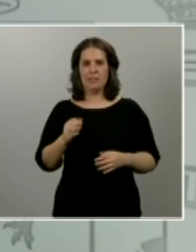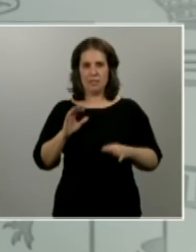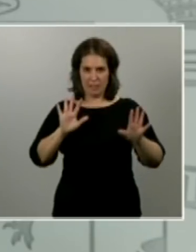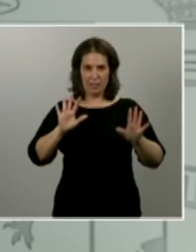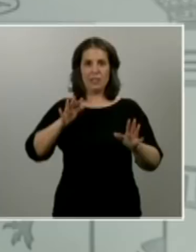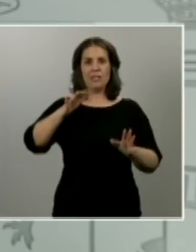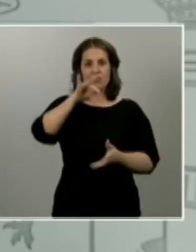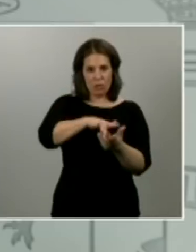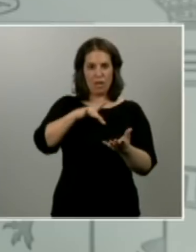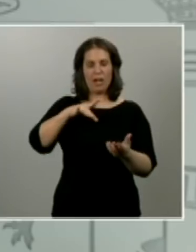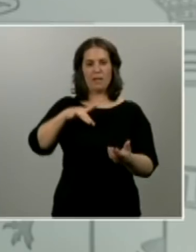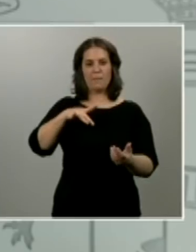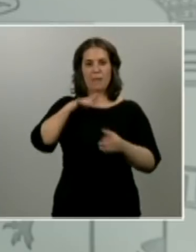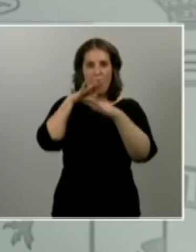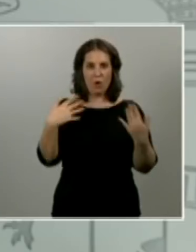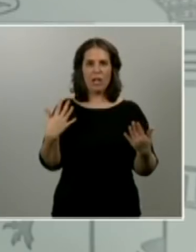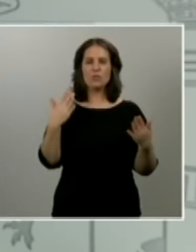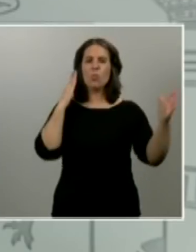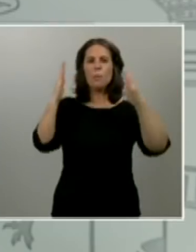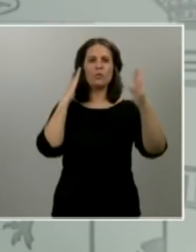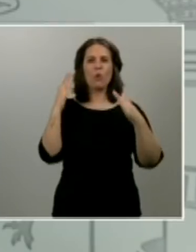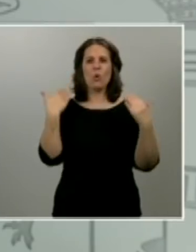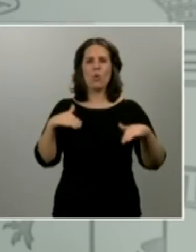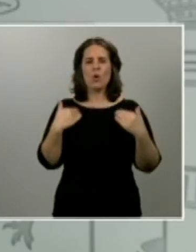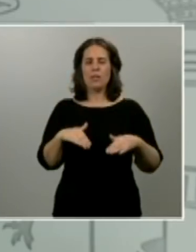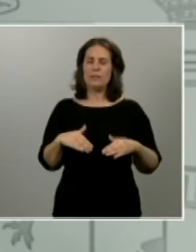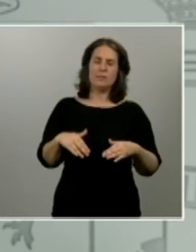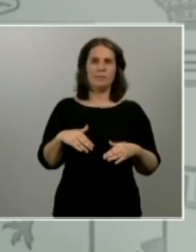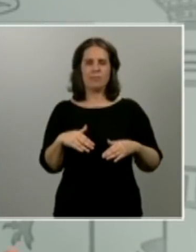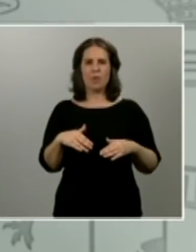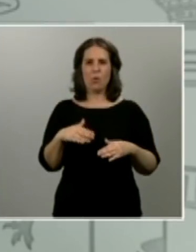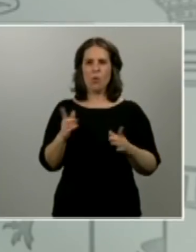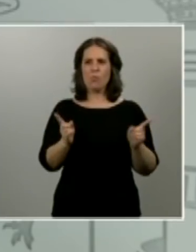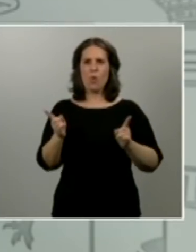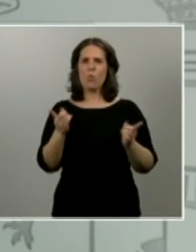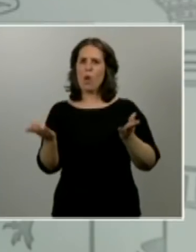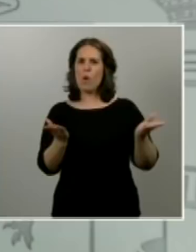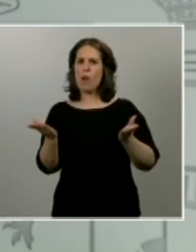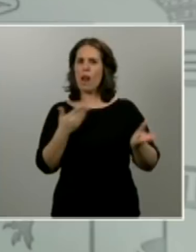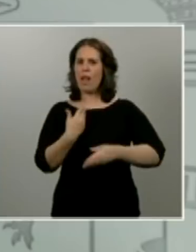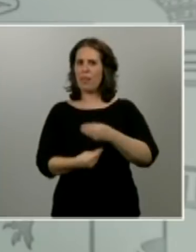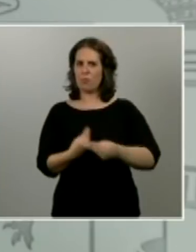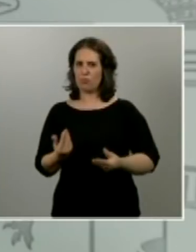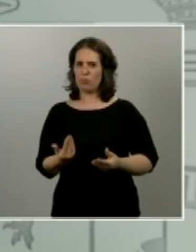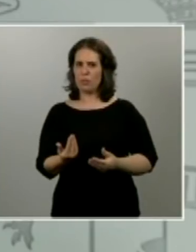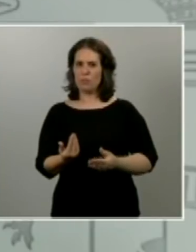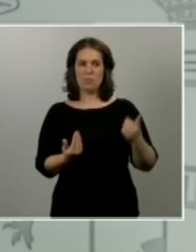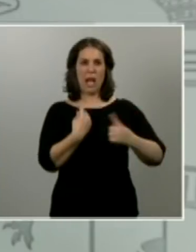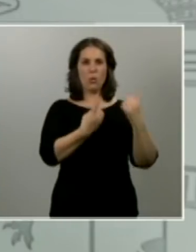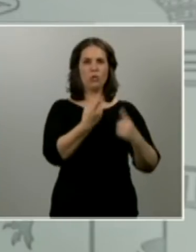encrucijada histórica podemos optar por escuchar a los que no aportan soluciones solo reproches